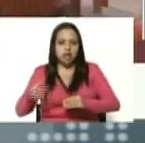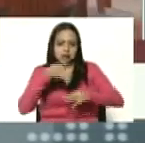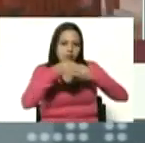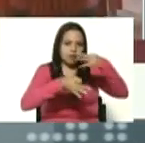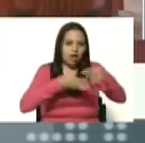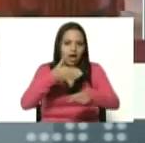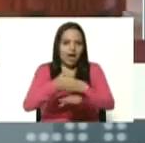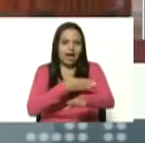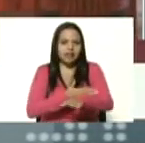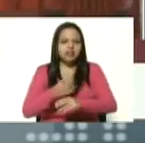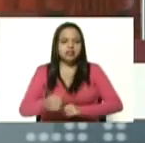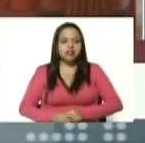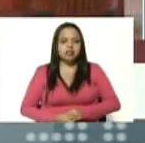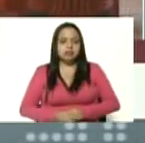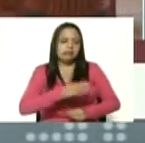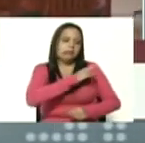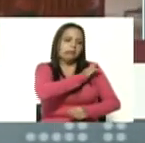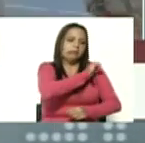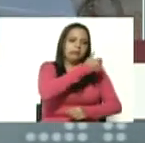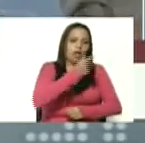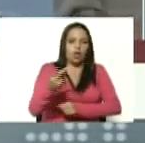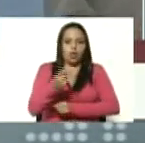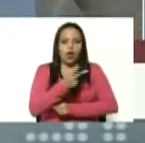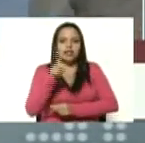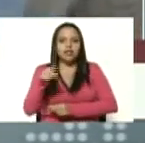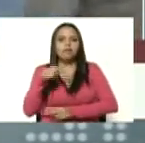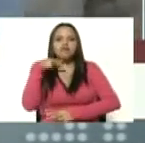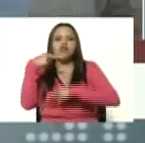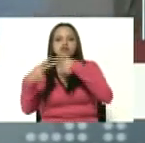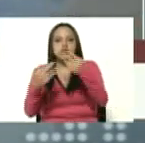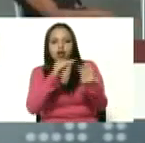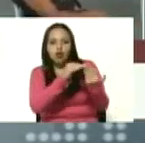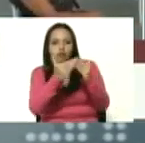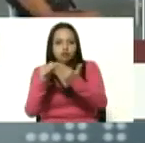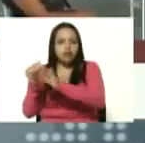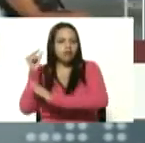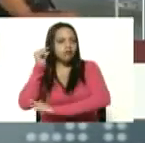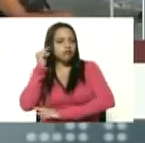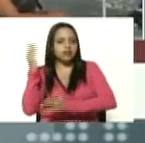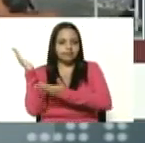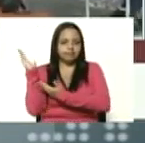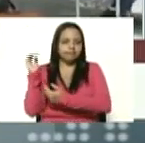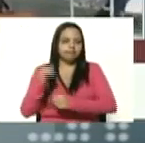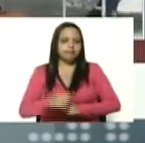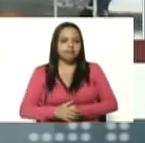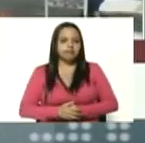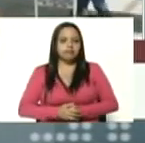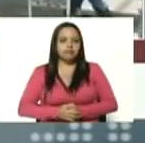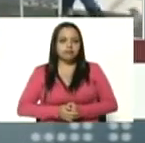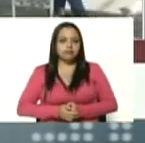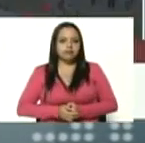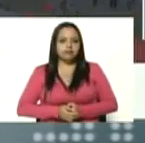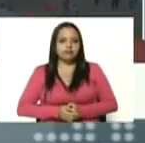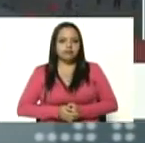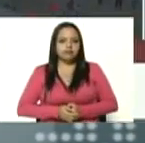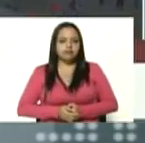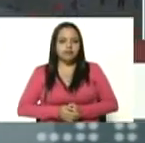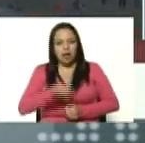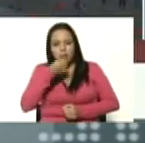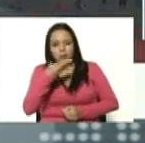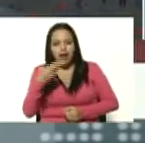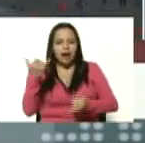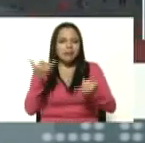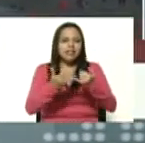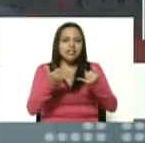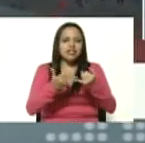y la vocera y líder de la comunidad Nayibé Guerra a buen apellido que tiene Nayibé